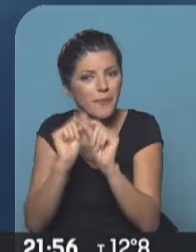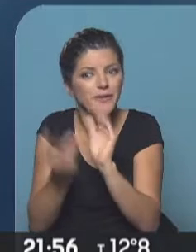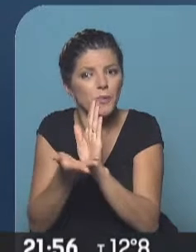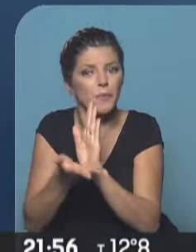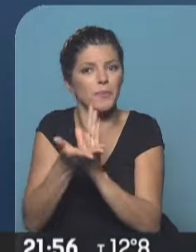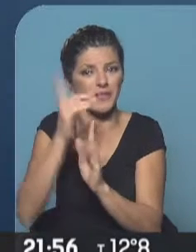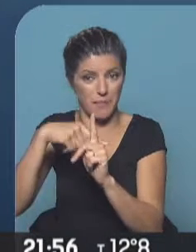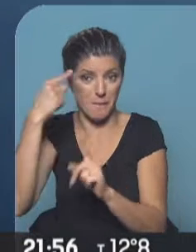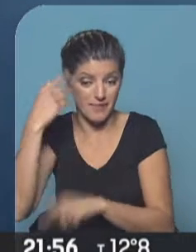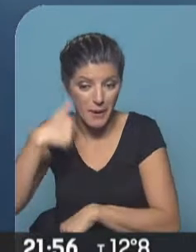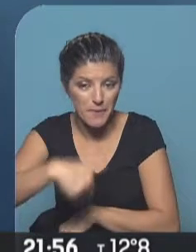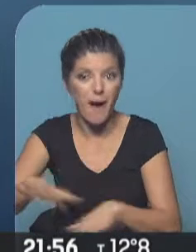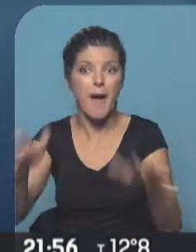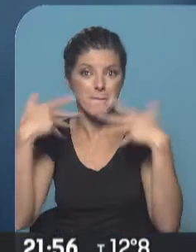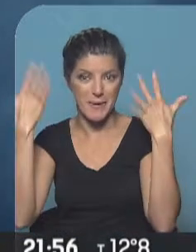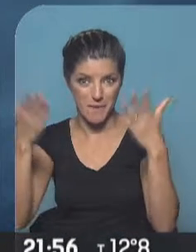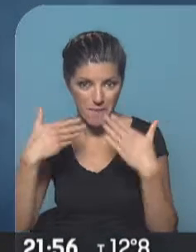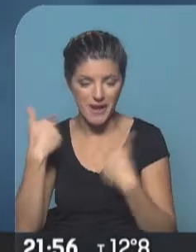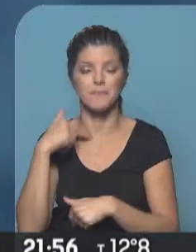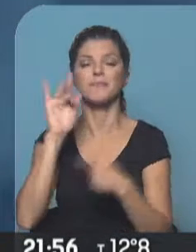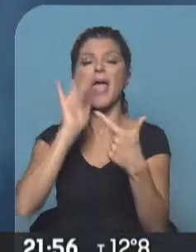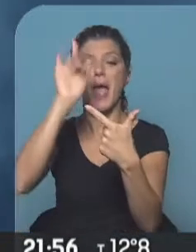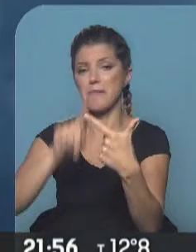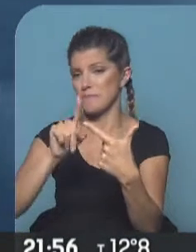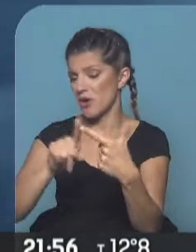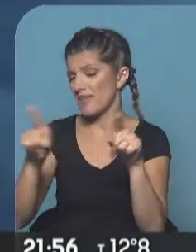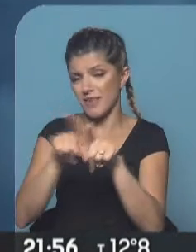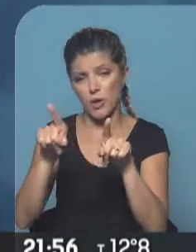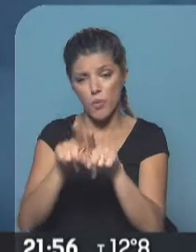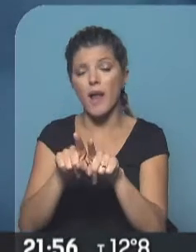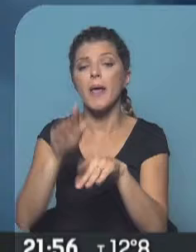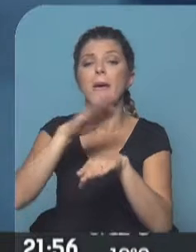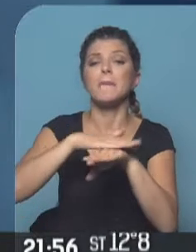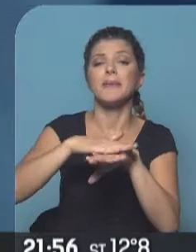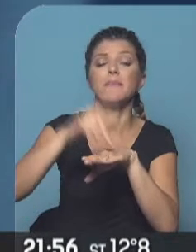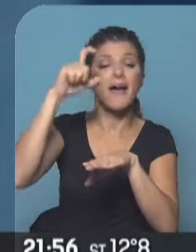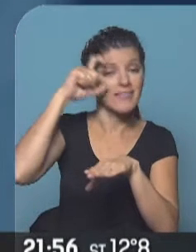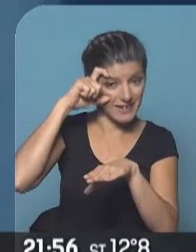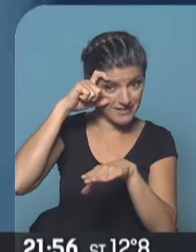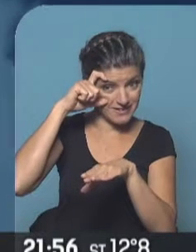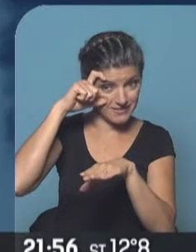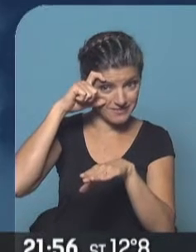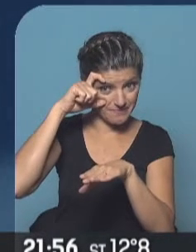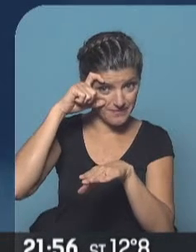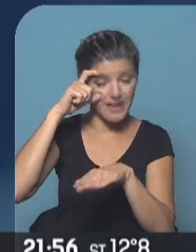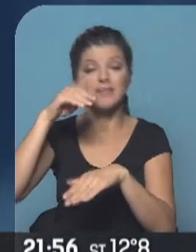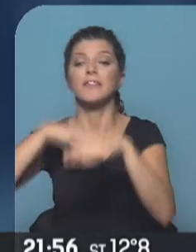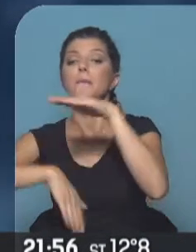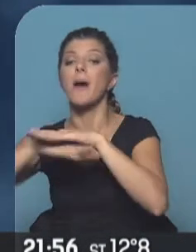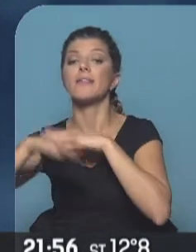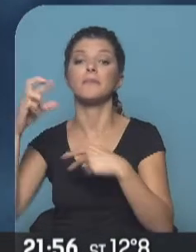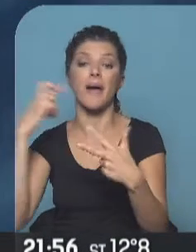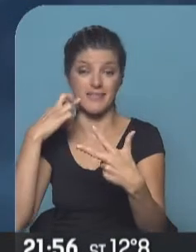la cercanía también de la primavera. El día miércoles la situación va a ser igual, sube 3 grados la mínima, 10 será la temperatura más baja del día, 19 la